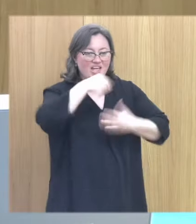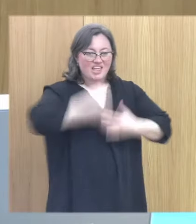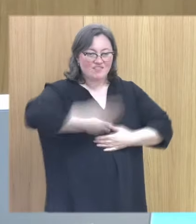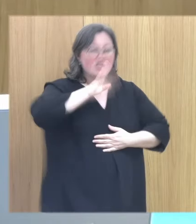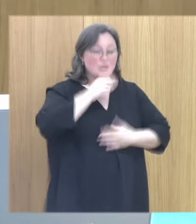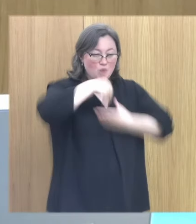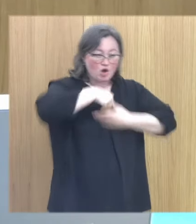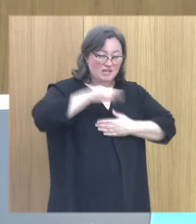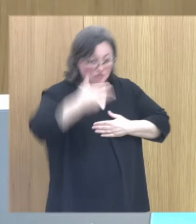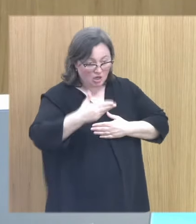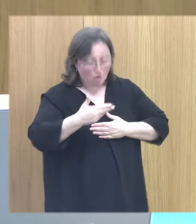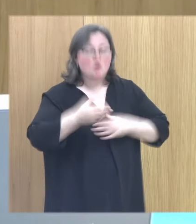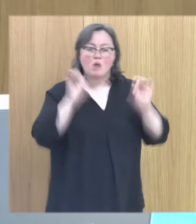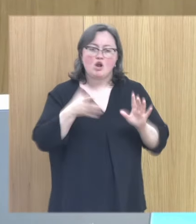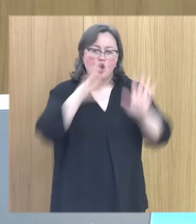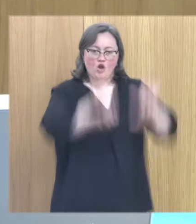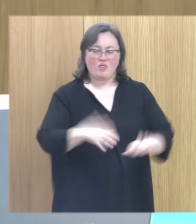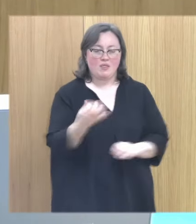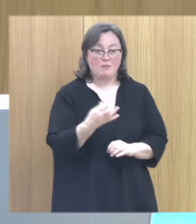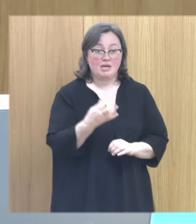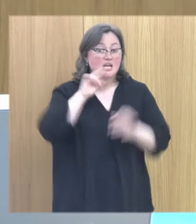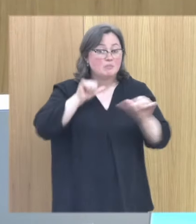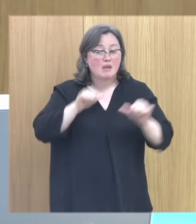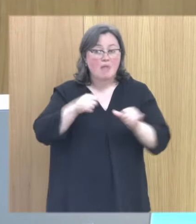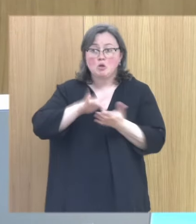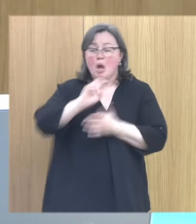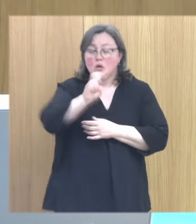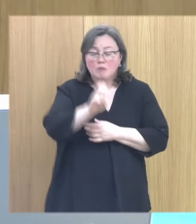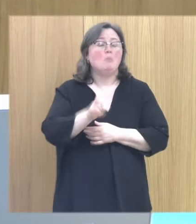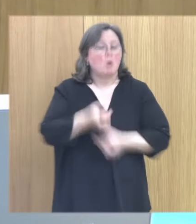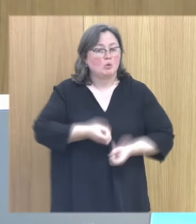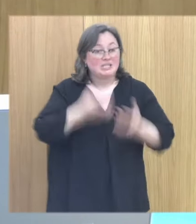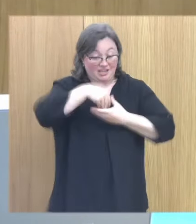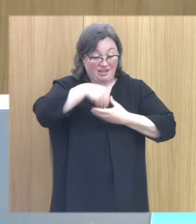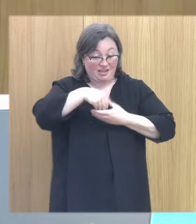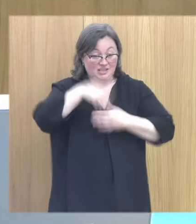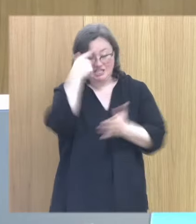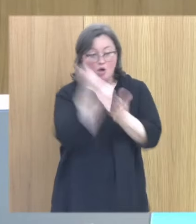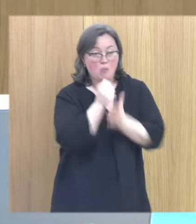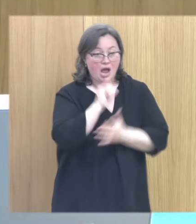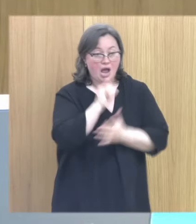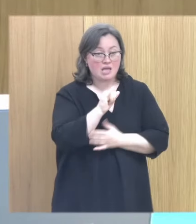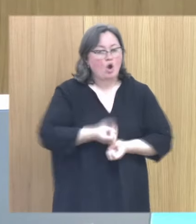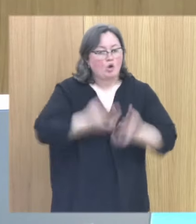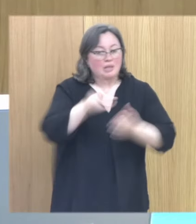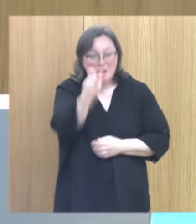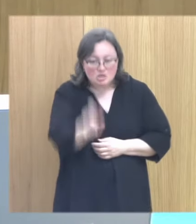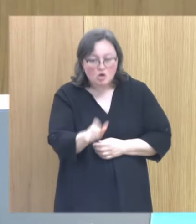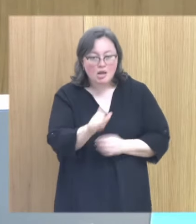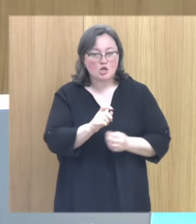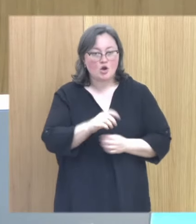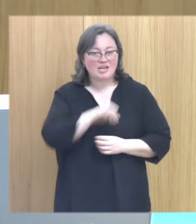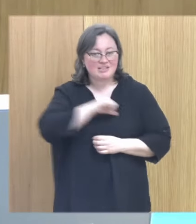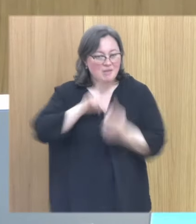que vas a hablar de otro tipo de experiencias que tuviste o vas a hablar si tienes en tu edificio un trauma aquellas personas con las que quieras tener